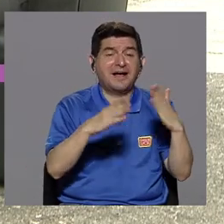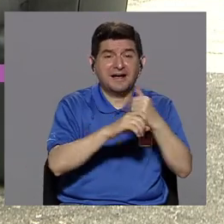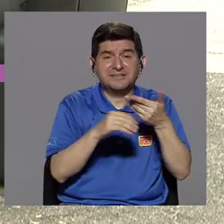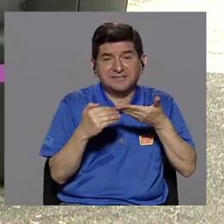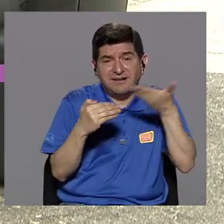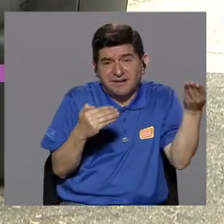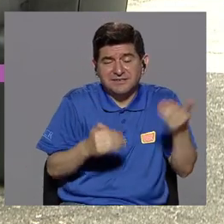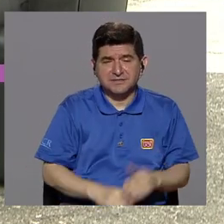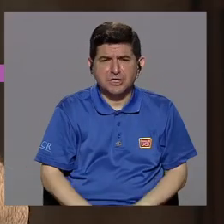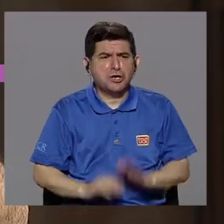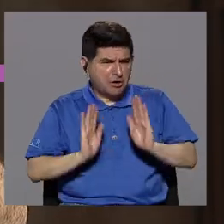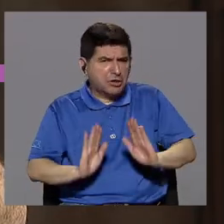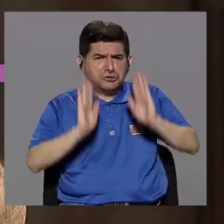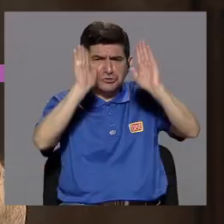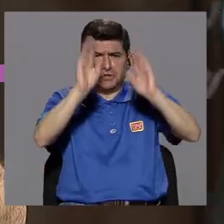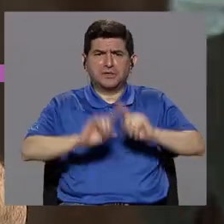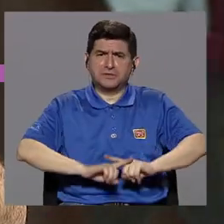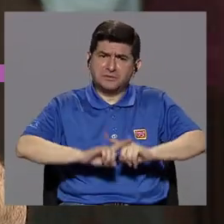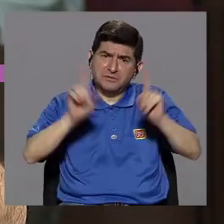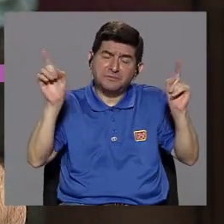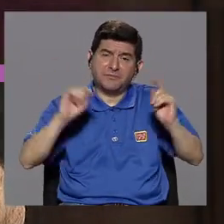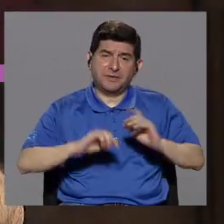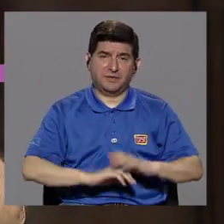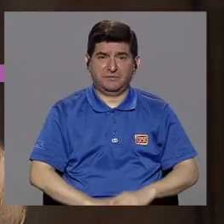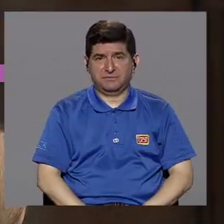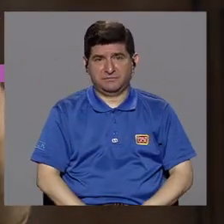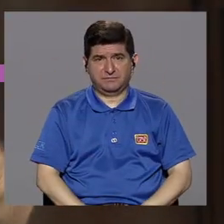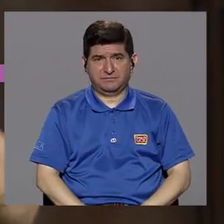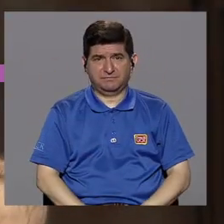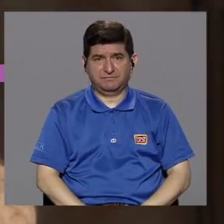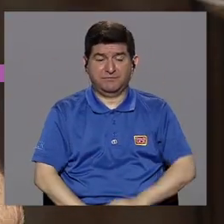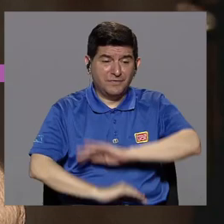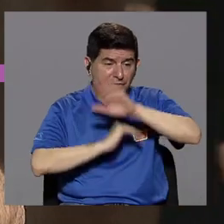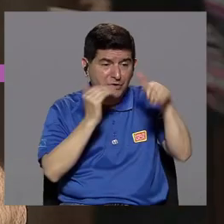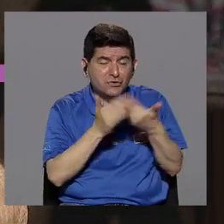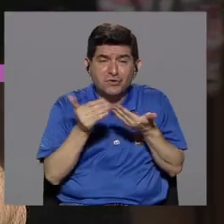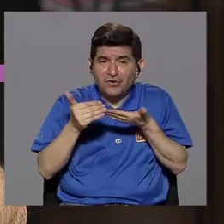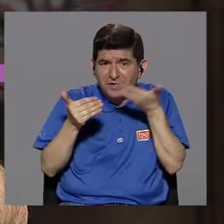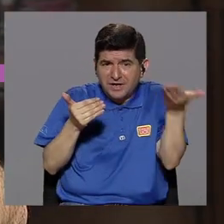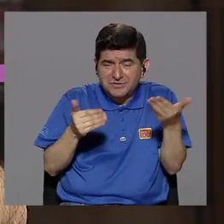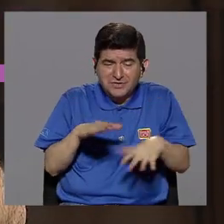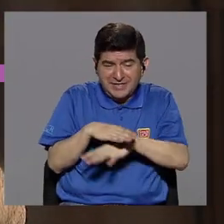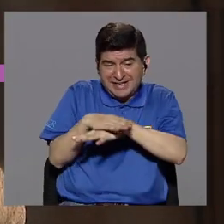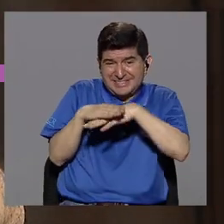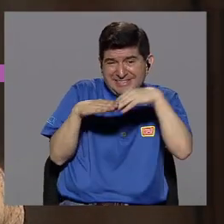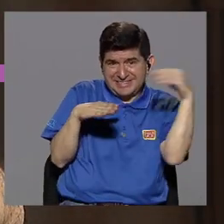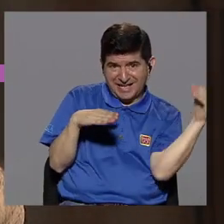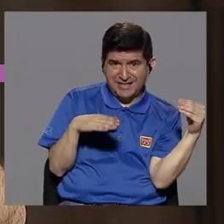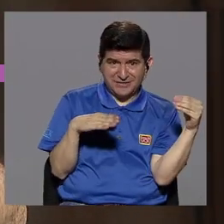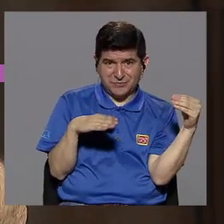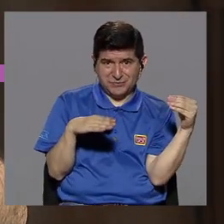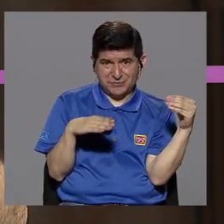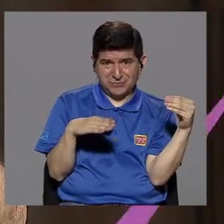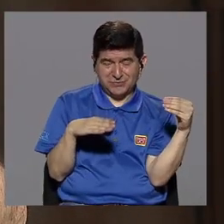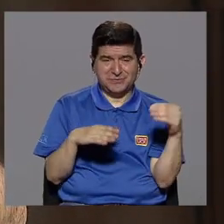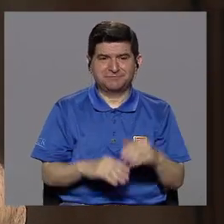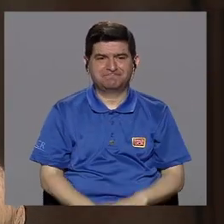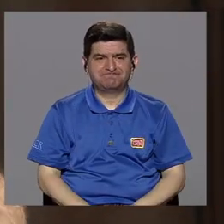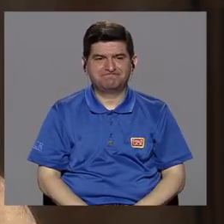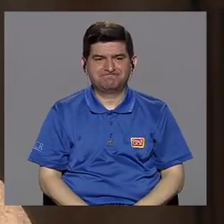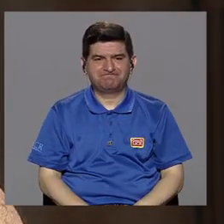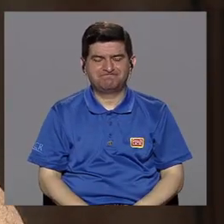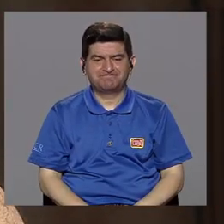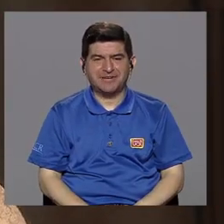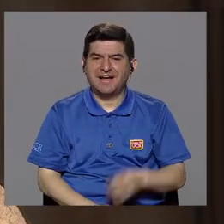y cosas maravillosas, pero todos esos factores externos realmente llegan a ser